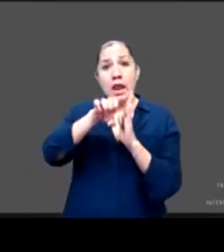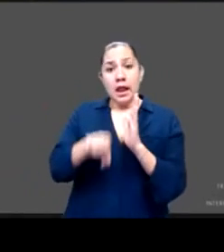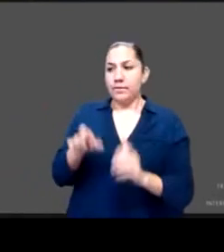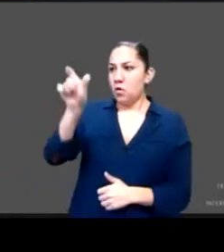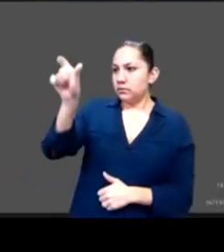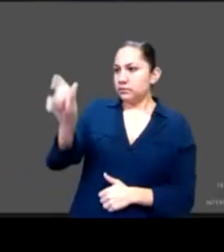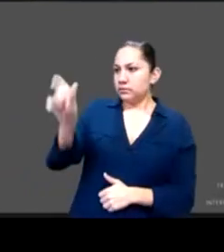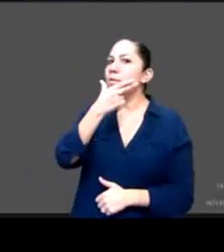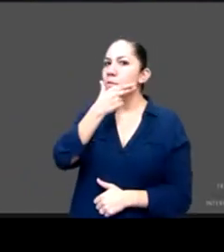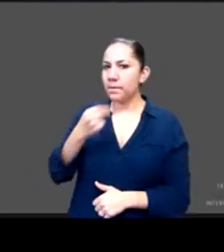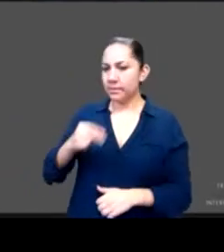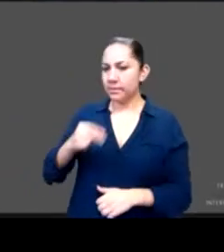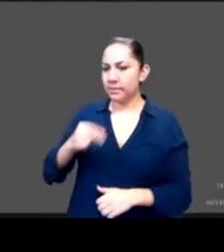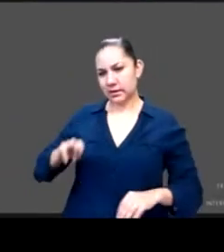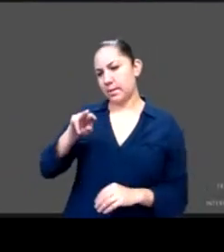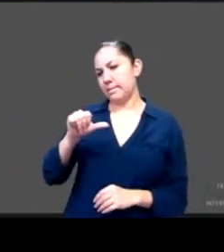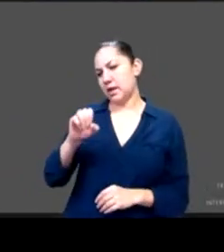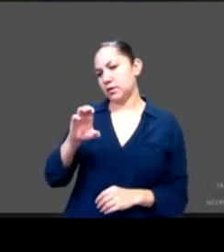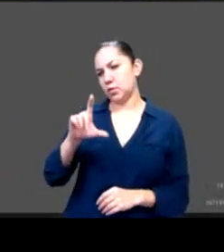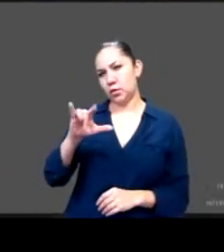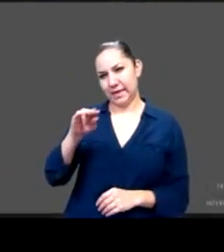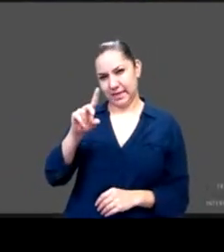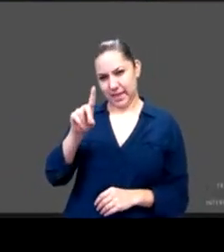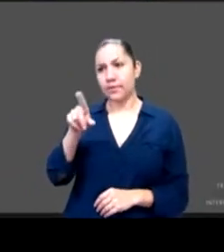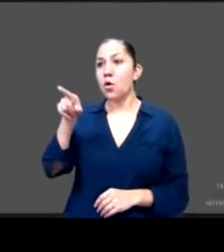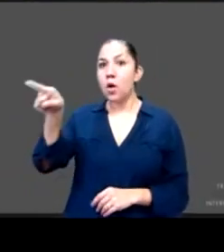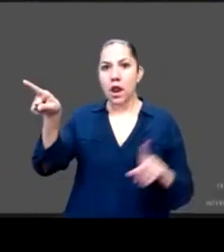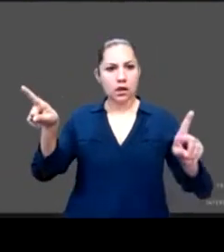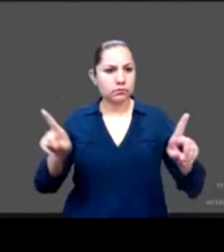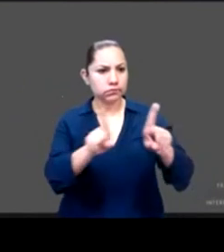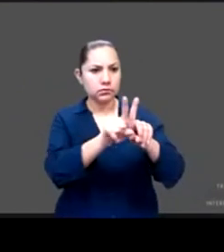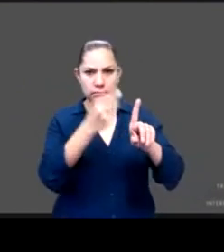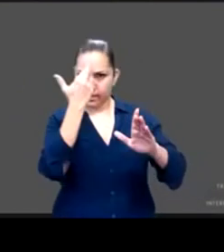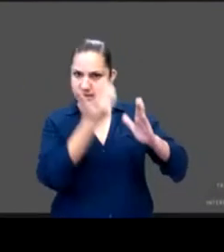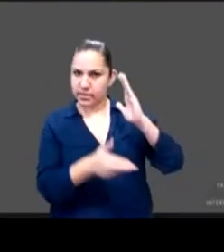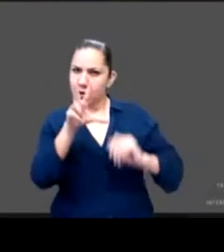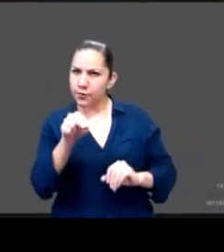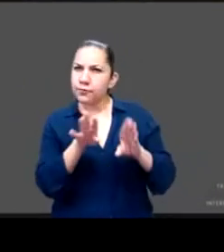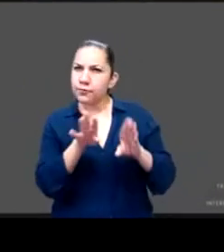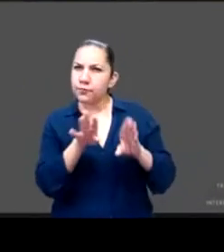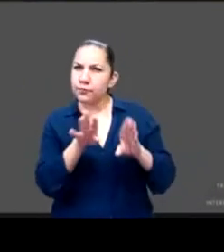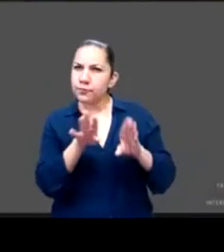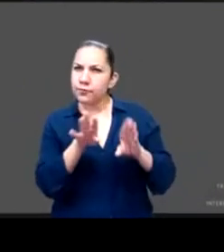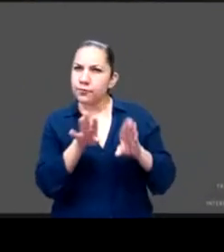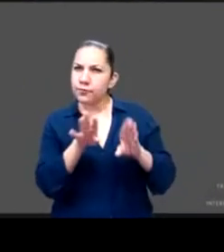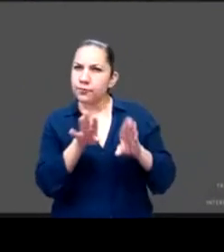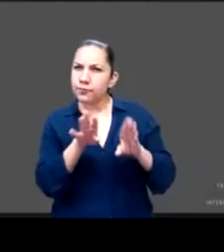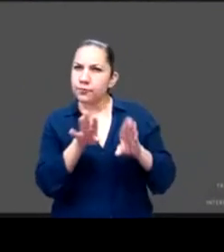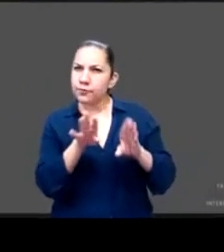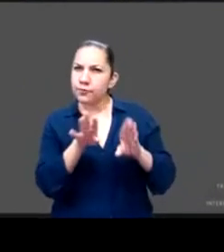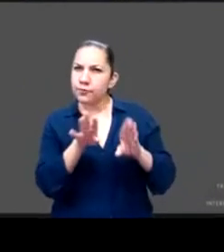la prevención del embarazo en niñas. Por lo pronto, desde la